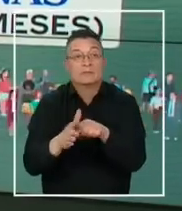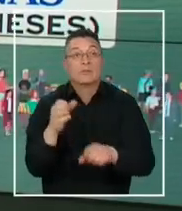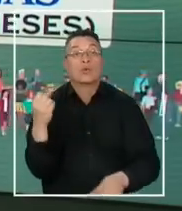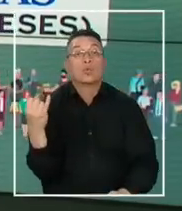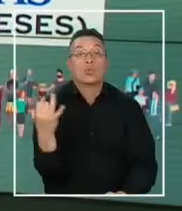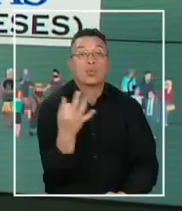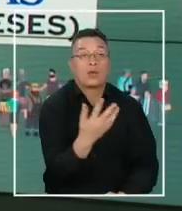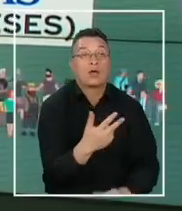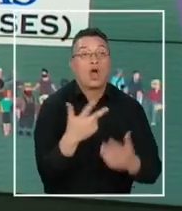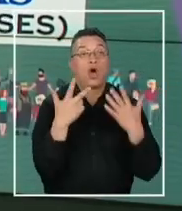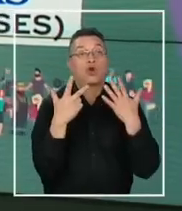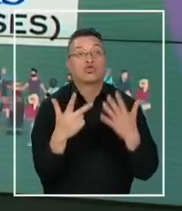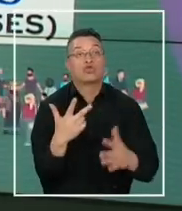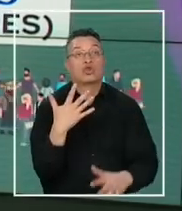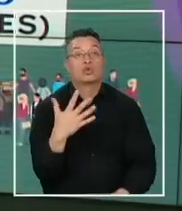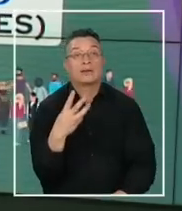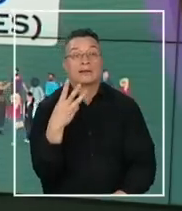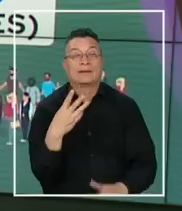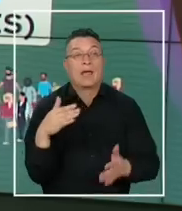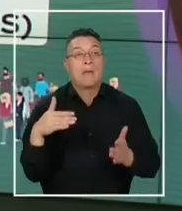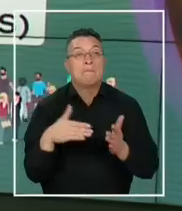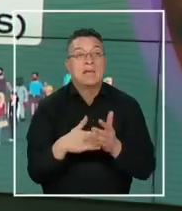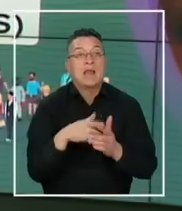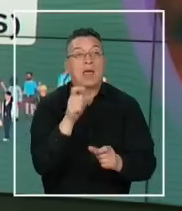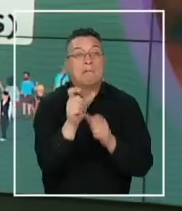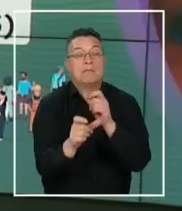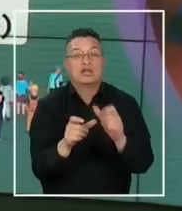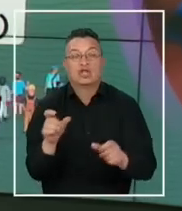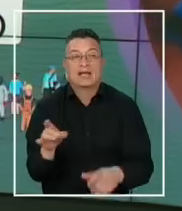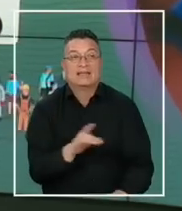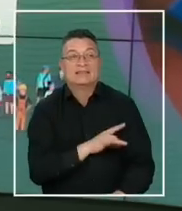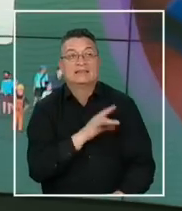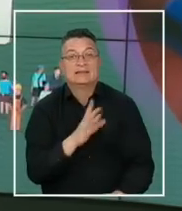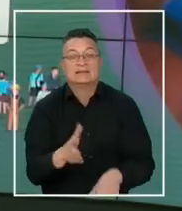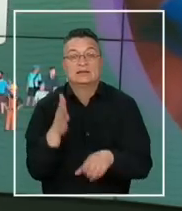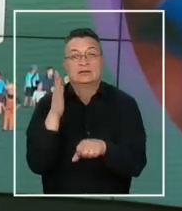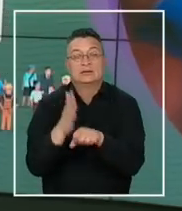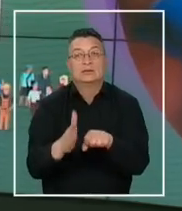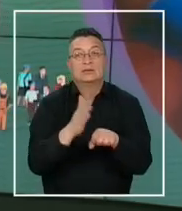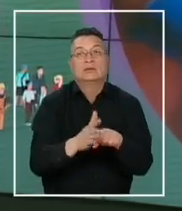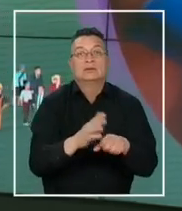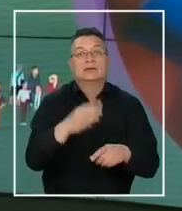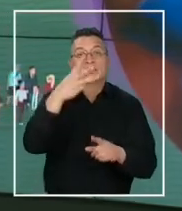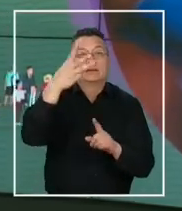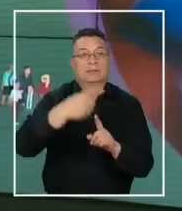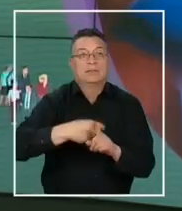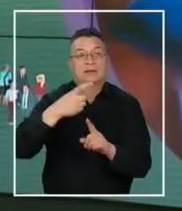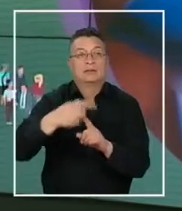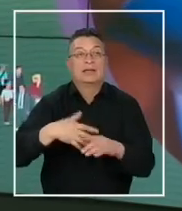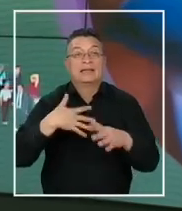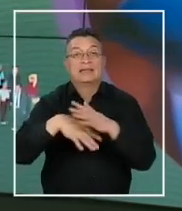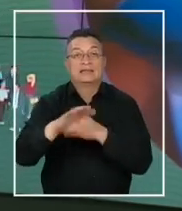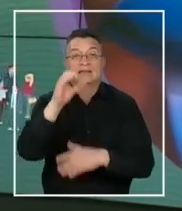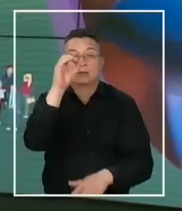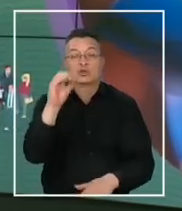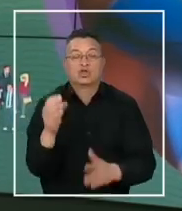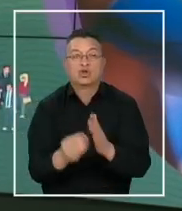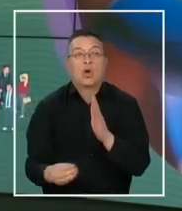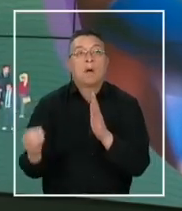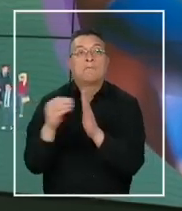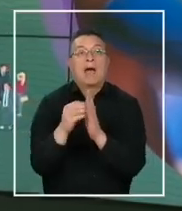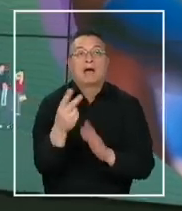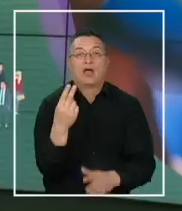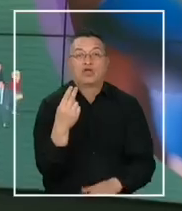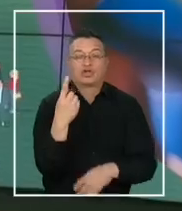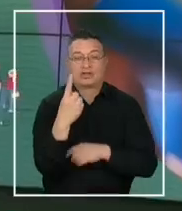desocupados, 853 mil personas chilenos y chilenas desocupados en este trimestre, un 15% más en 12 meses. Y aquí